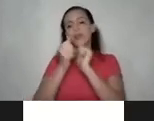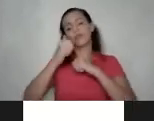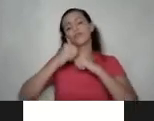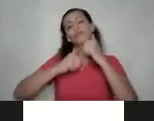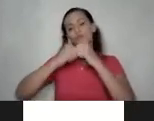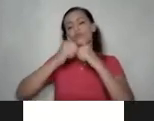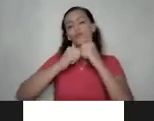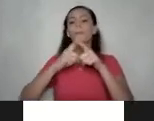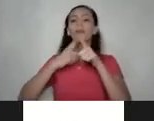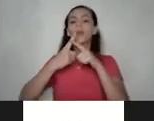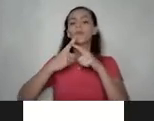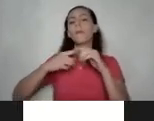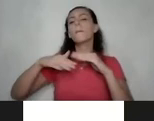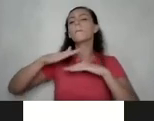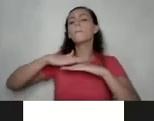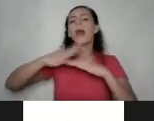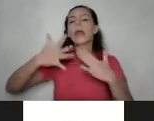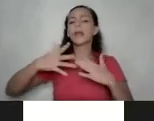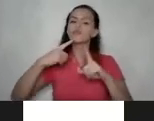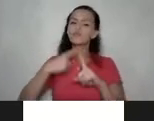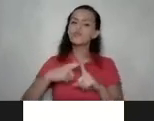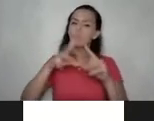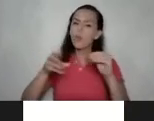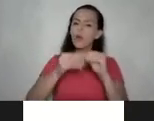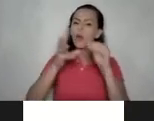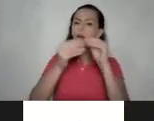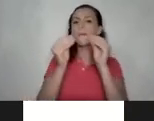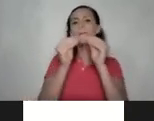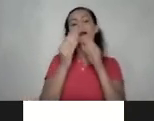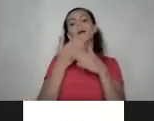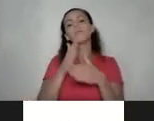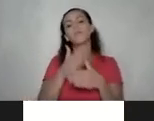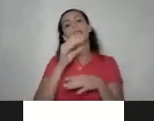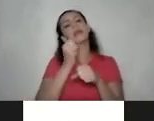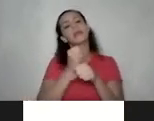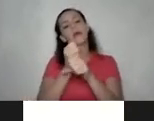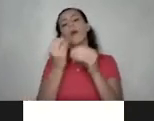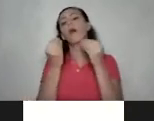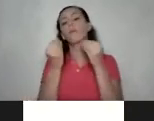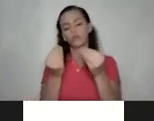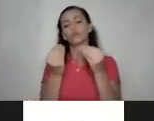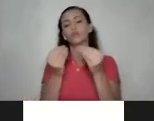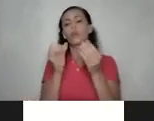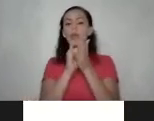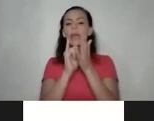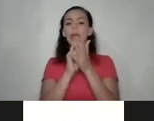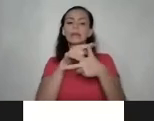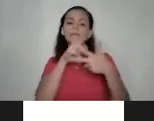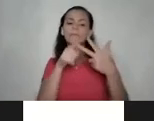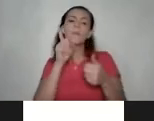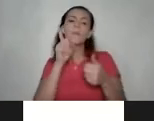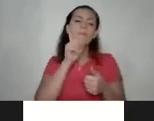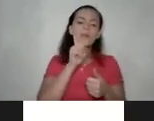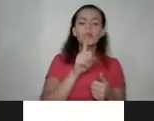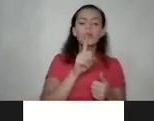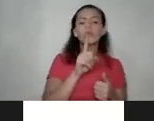es ir sumando cada vez más partes y trabajar mucho en estos sesgos en estos mitos y demás que tenemos propiamente las